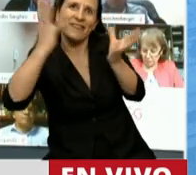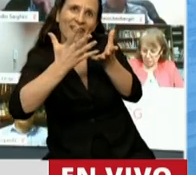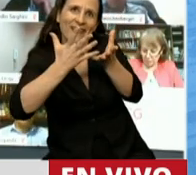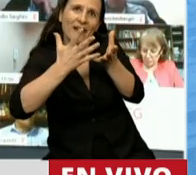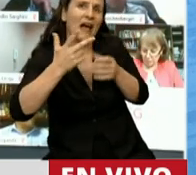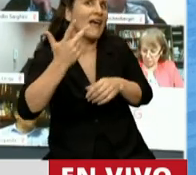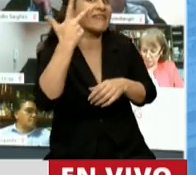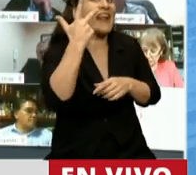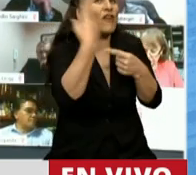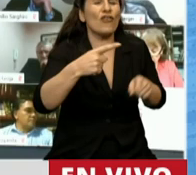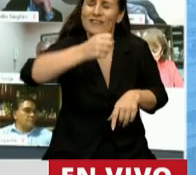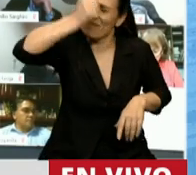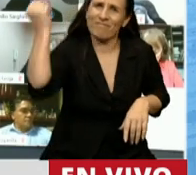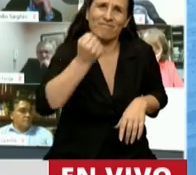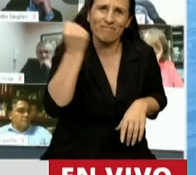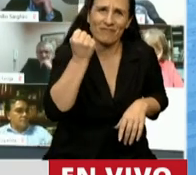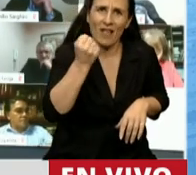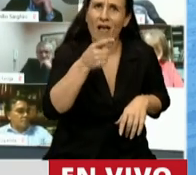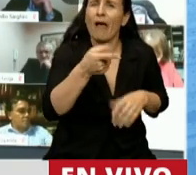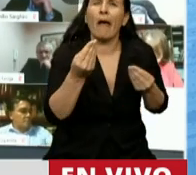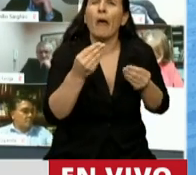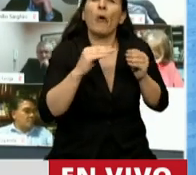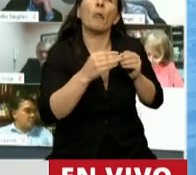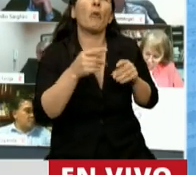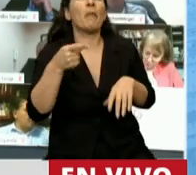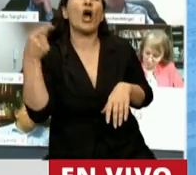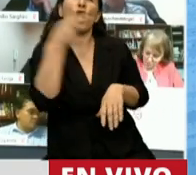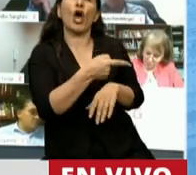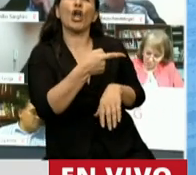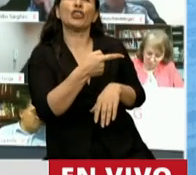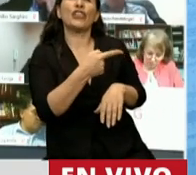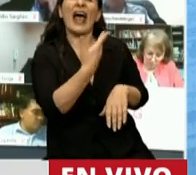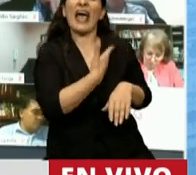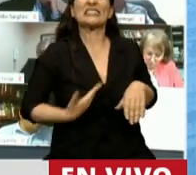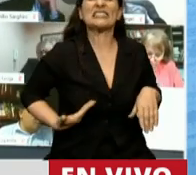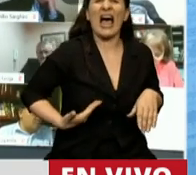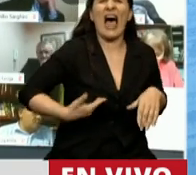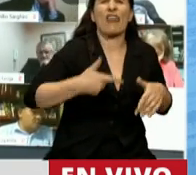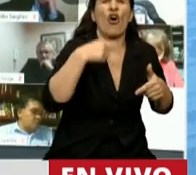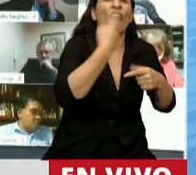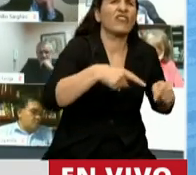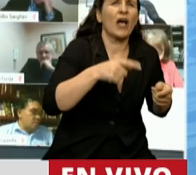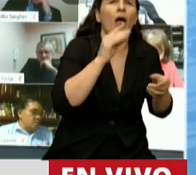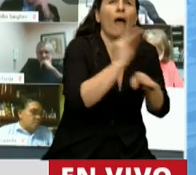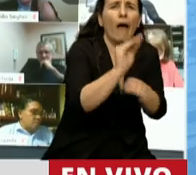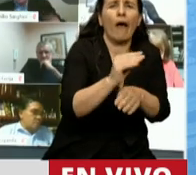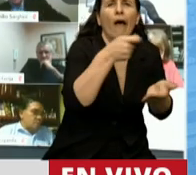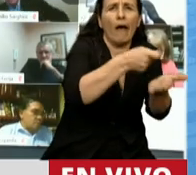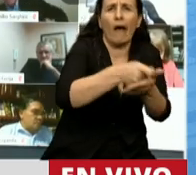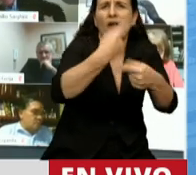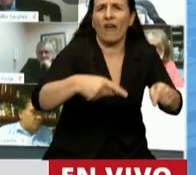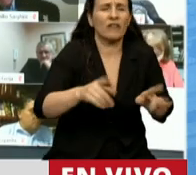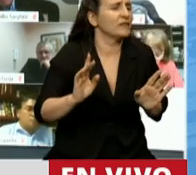esenciales. Esto no es un problema de estar en contra del Estado, si es grande o es chico. ¿Qué Estado necesitamos?